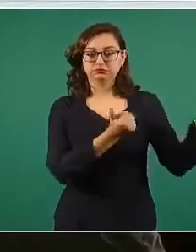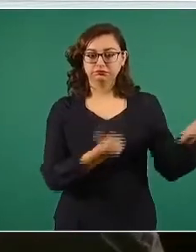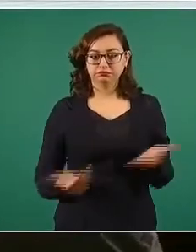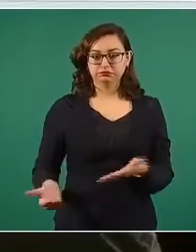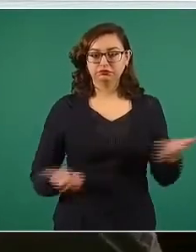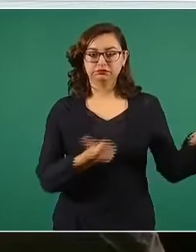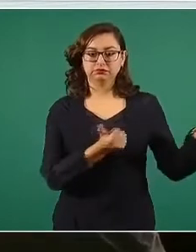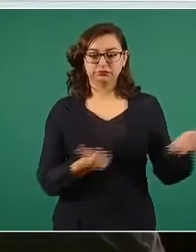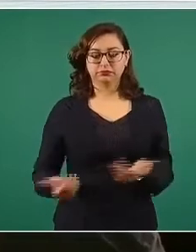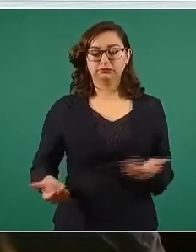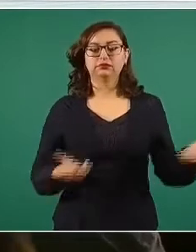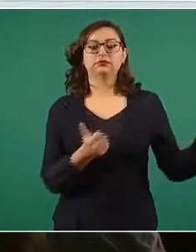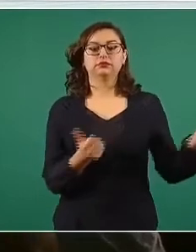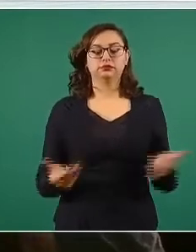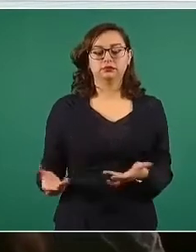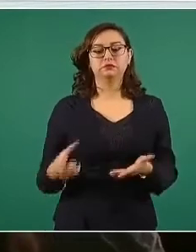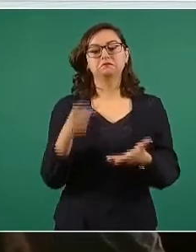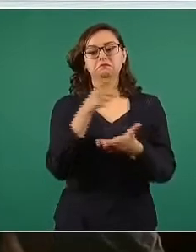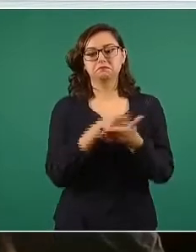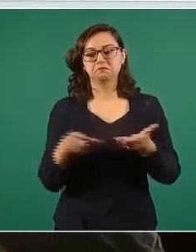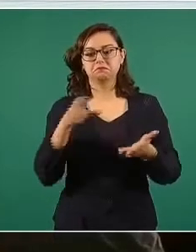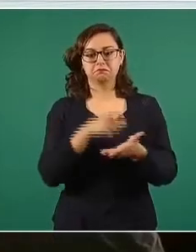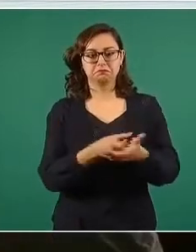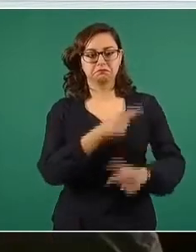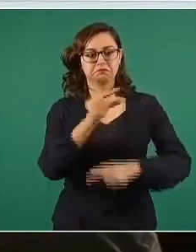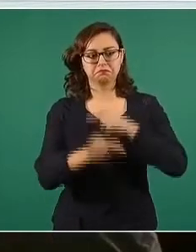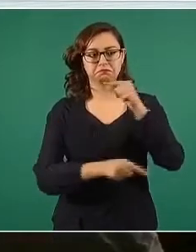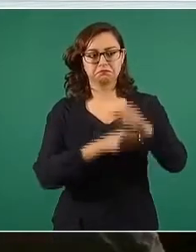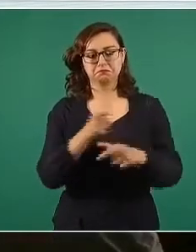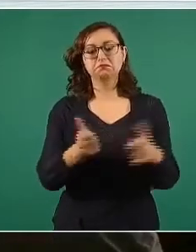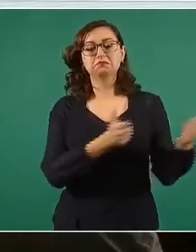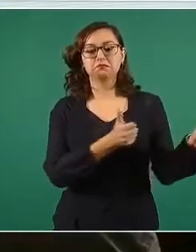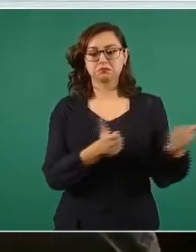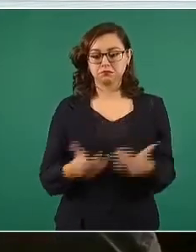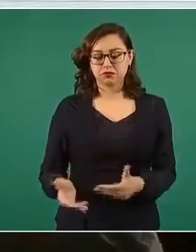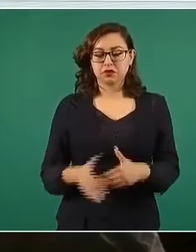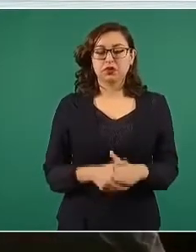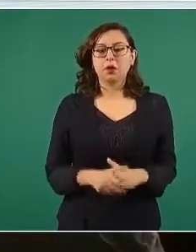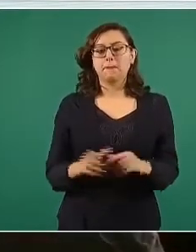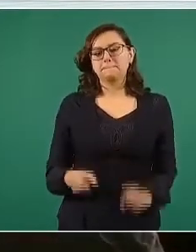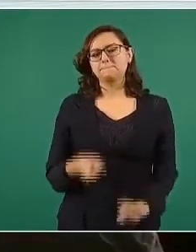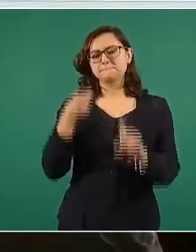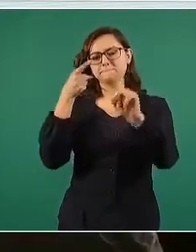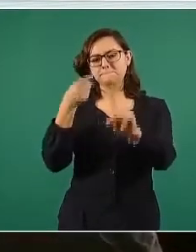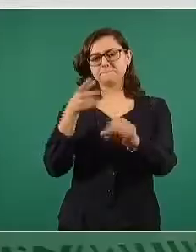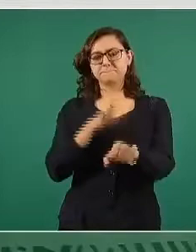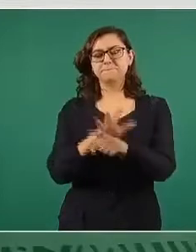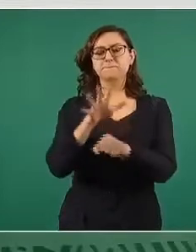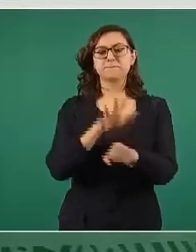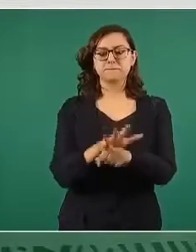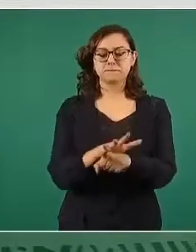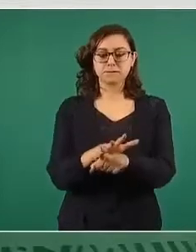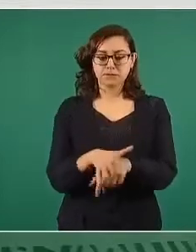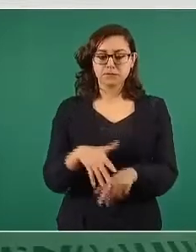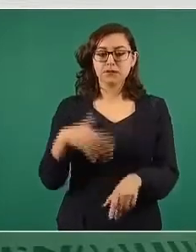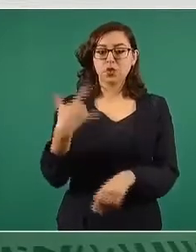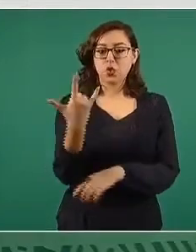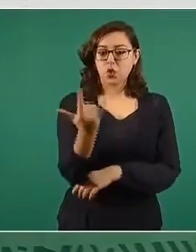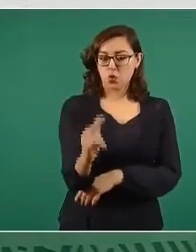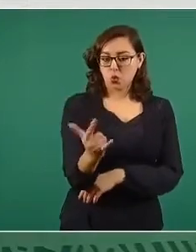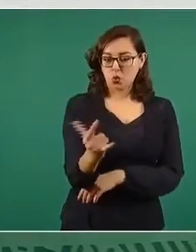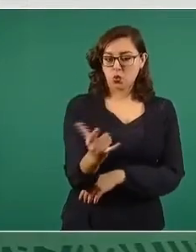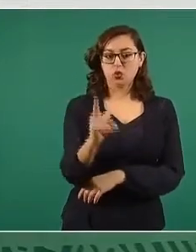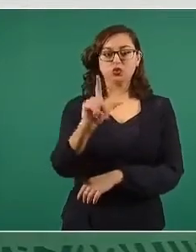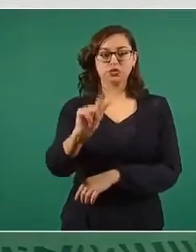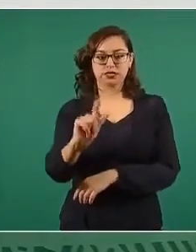de dosis de vacunas. La meta que habíamos anunciado es que en julio pudiéramos llegar a 70